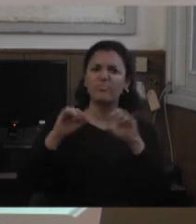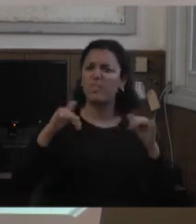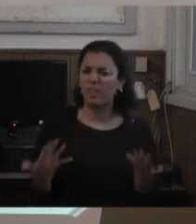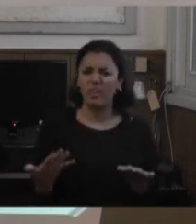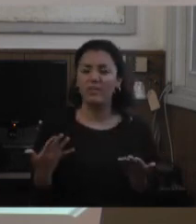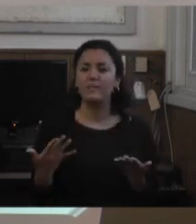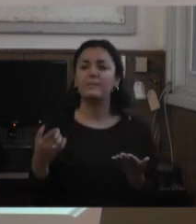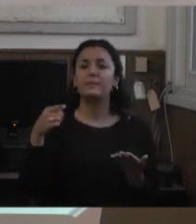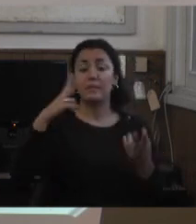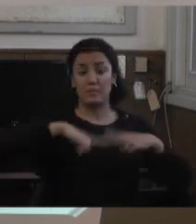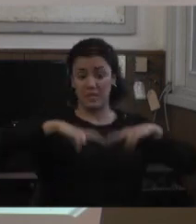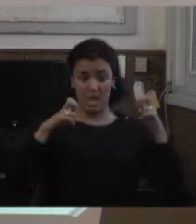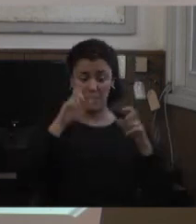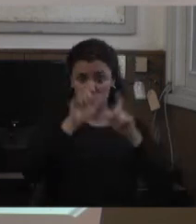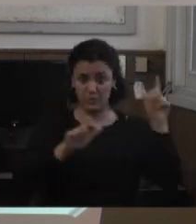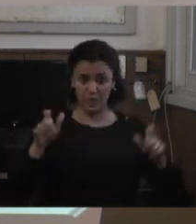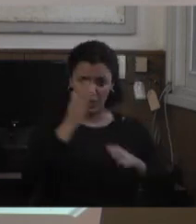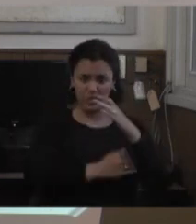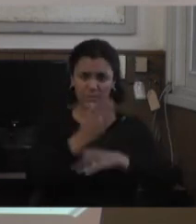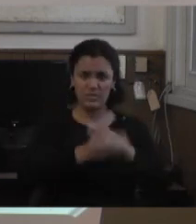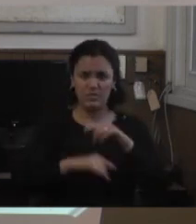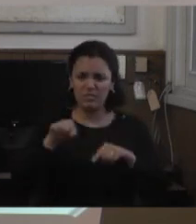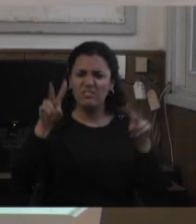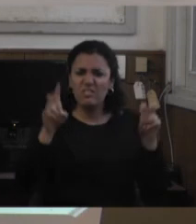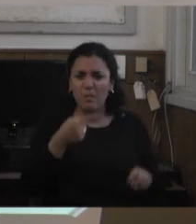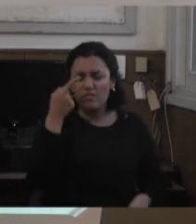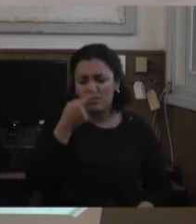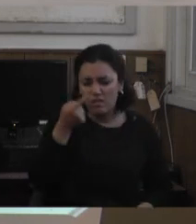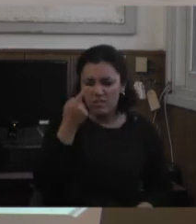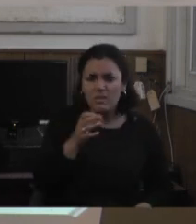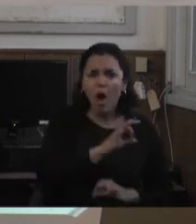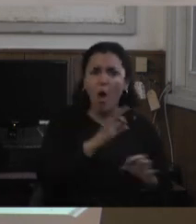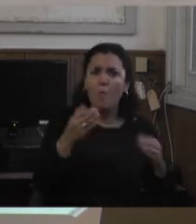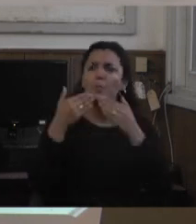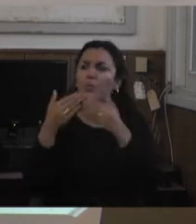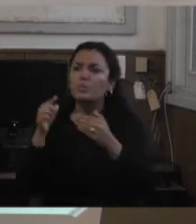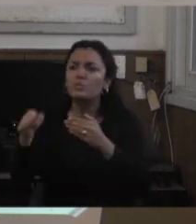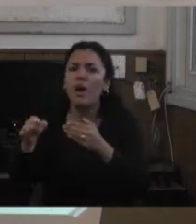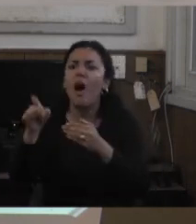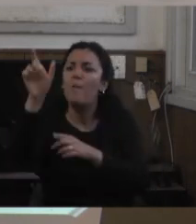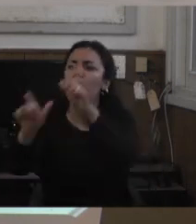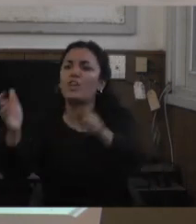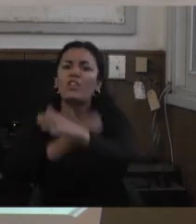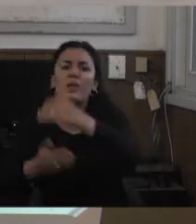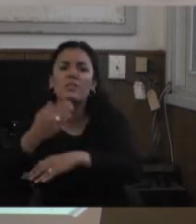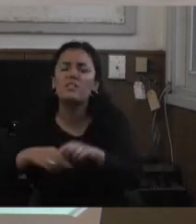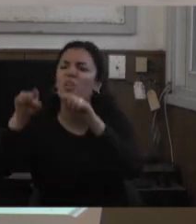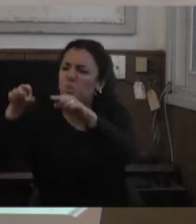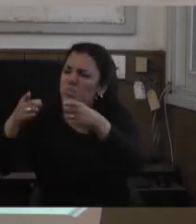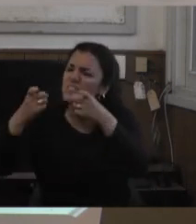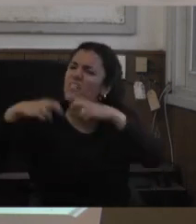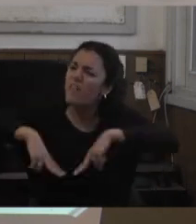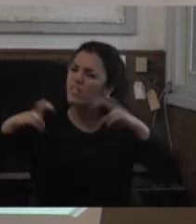que investigamos en discapacidad es un tema que nos interesa a nosotros o preguntamos qué necesitan las personas con discapacidad que sea investigado